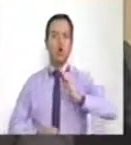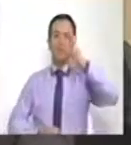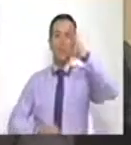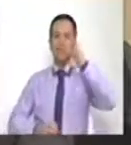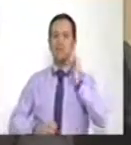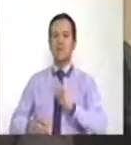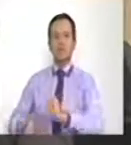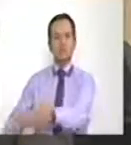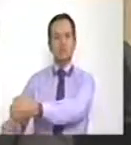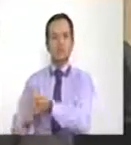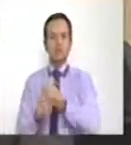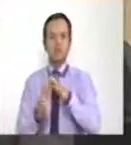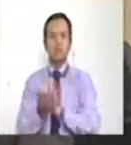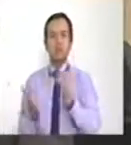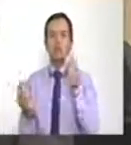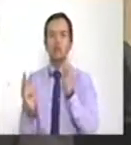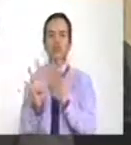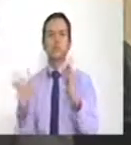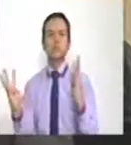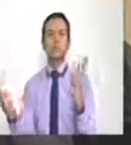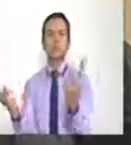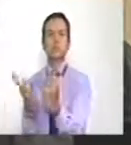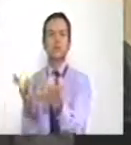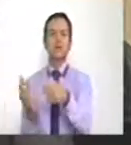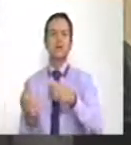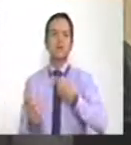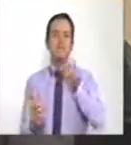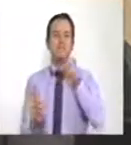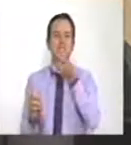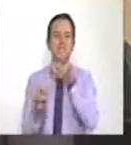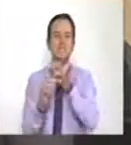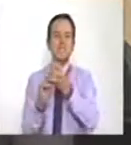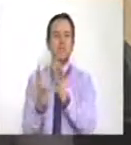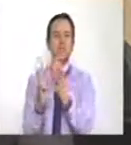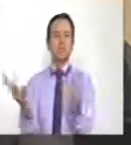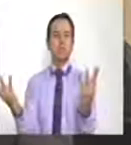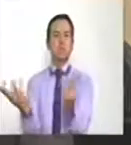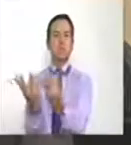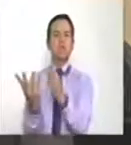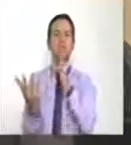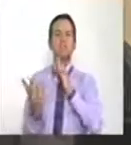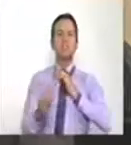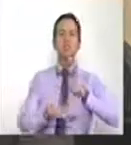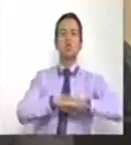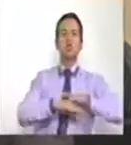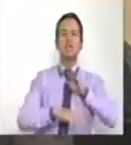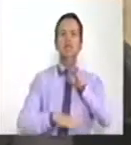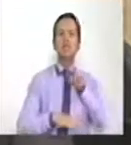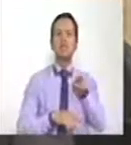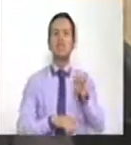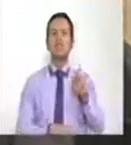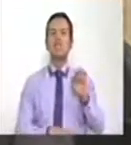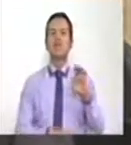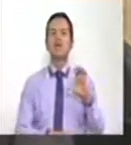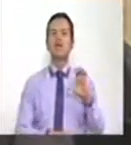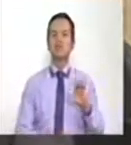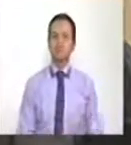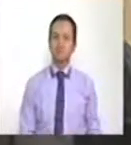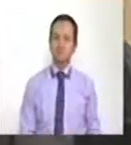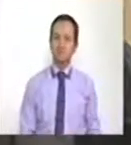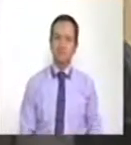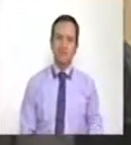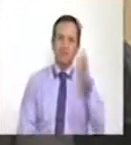en campos de concentración por ese grupo terrorista? ¿Por qué no